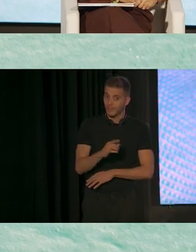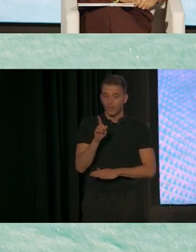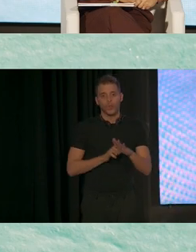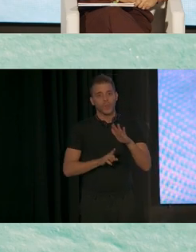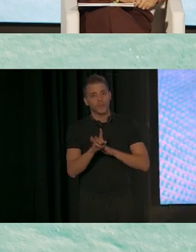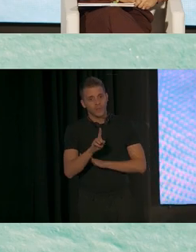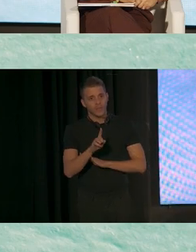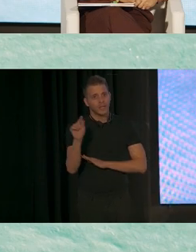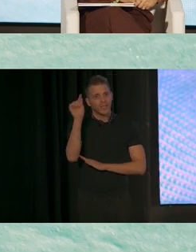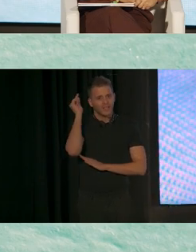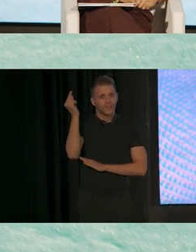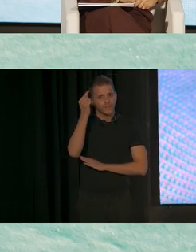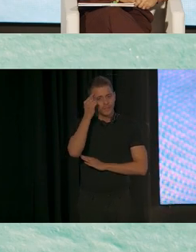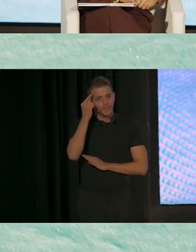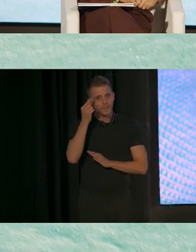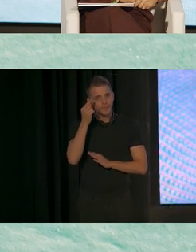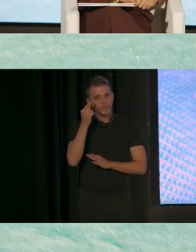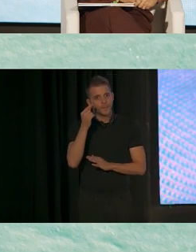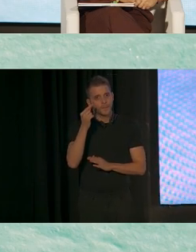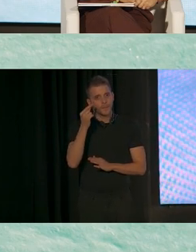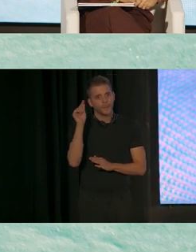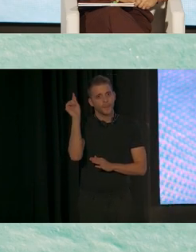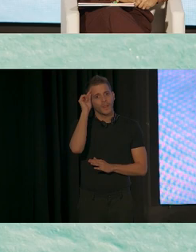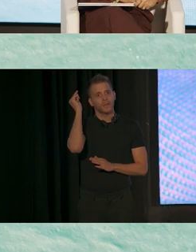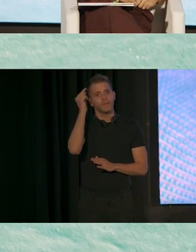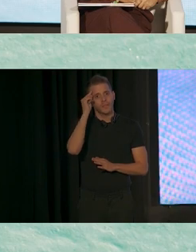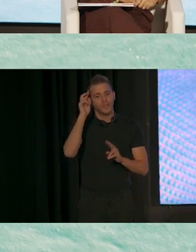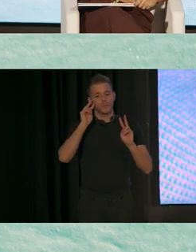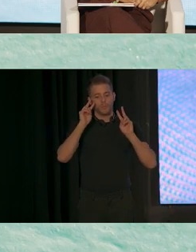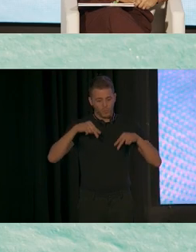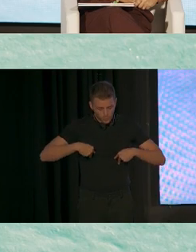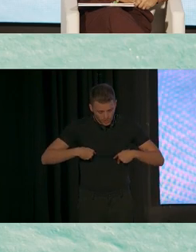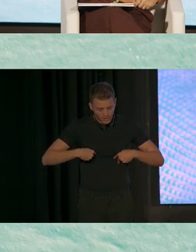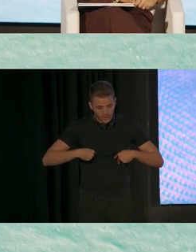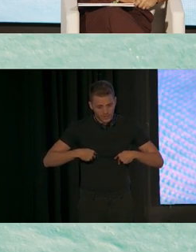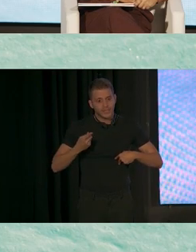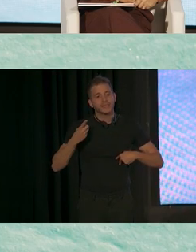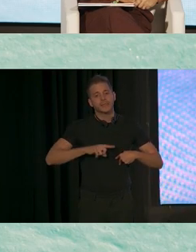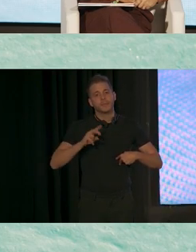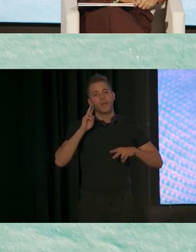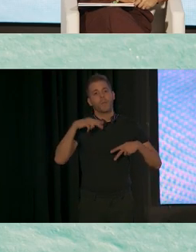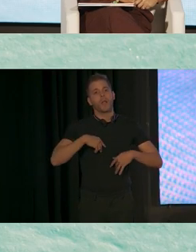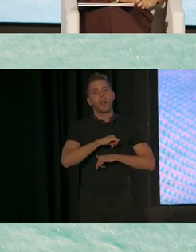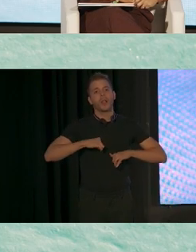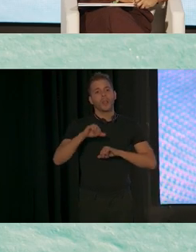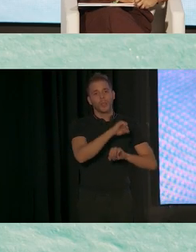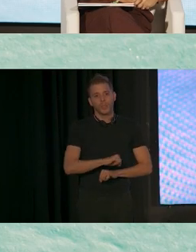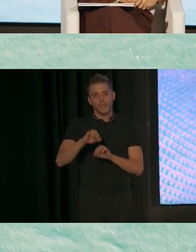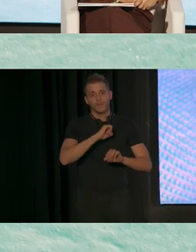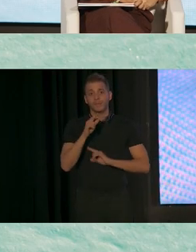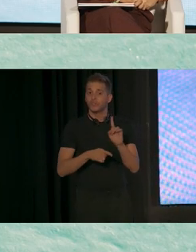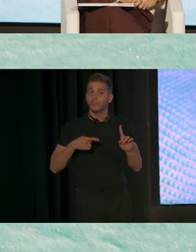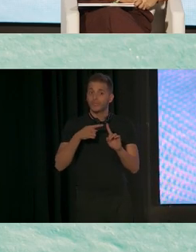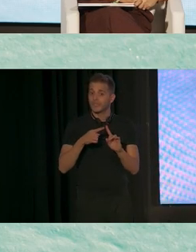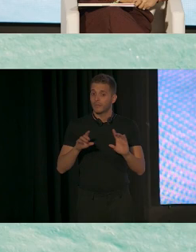tener más habilidades de autoconciencia y autodefensa para participar en